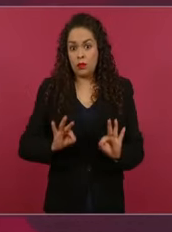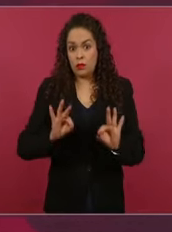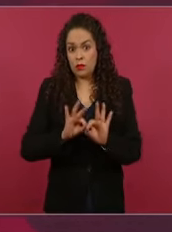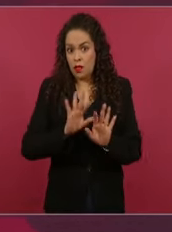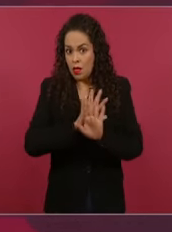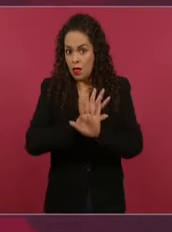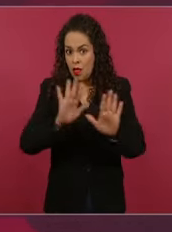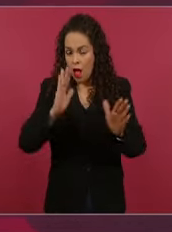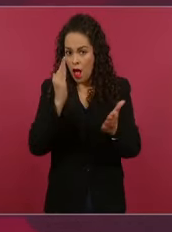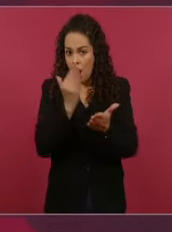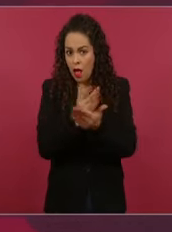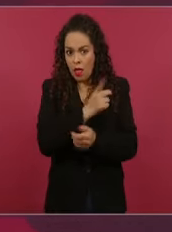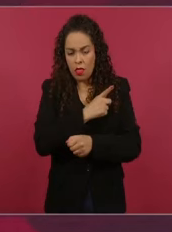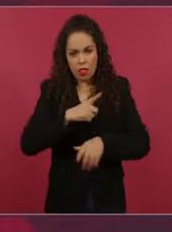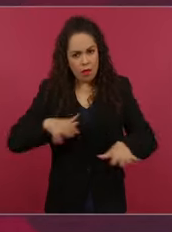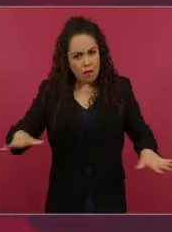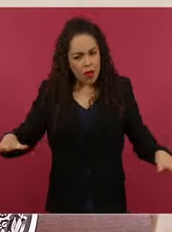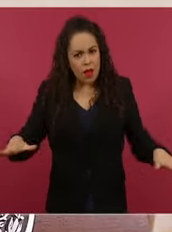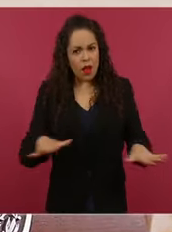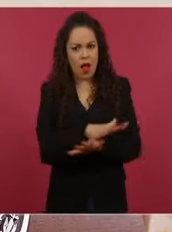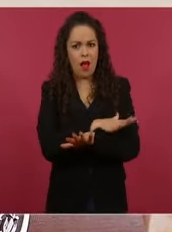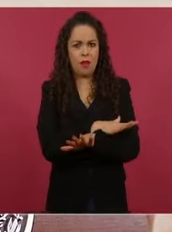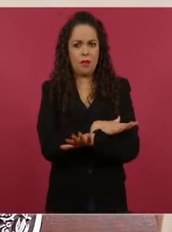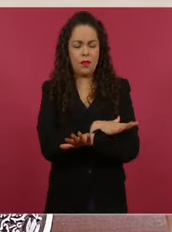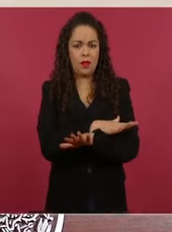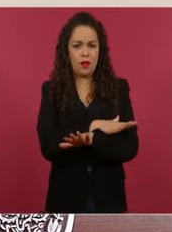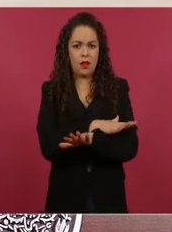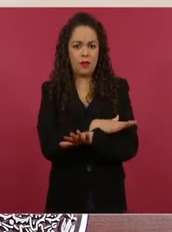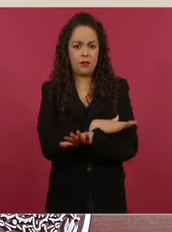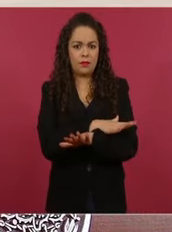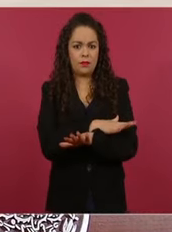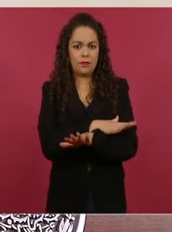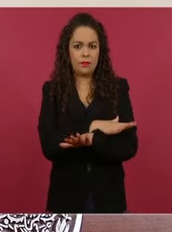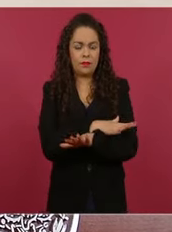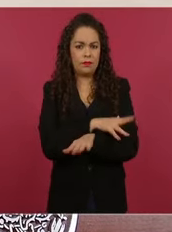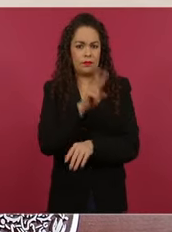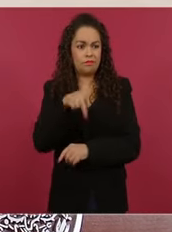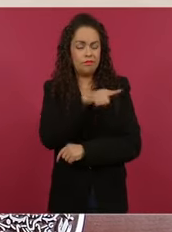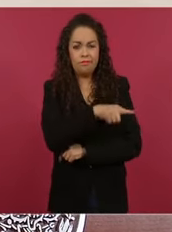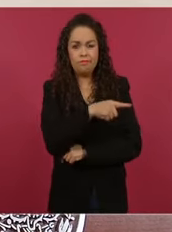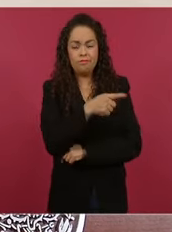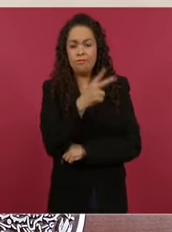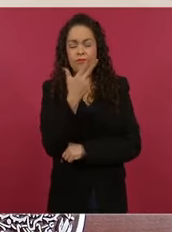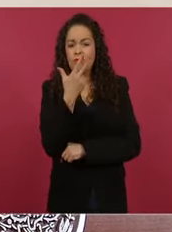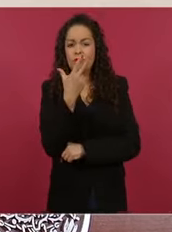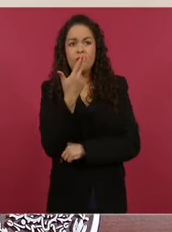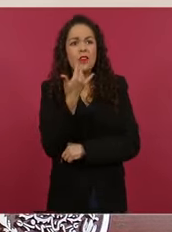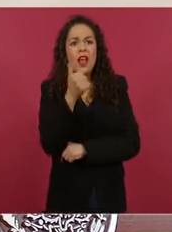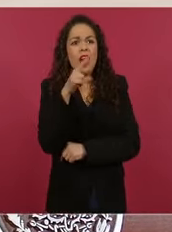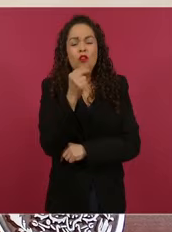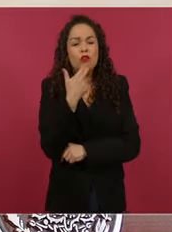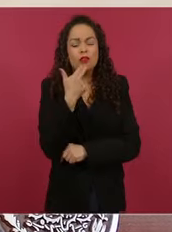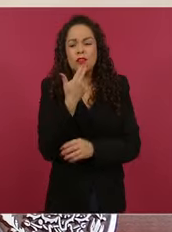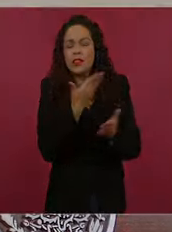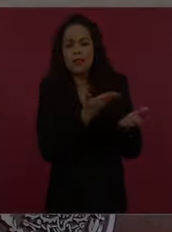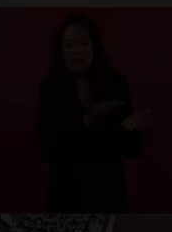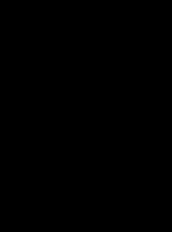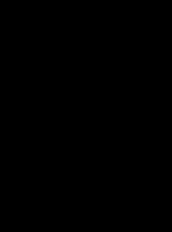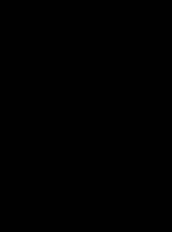completamente obsoleto ese procedimiento.